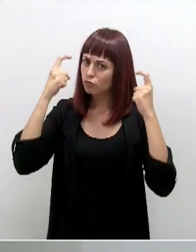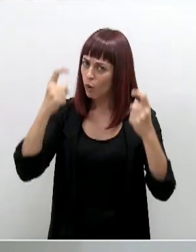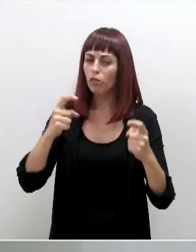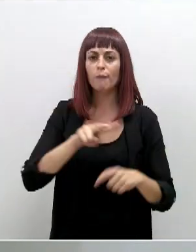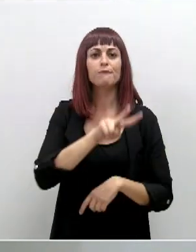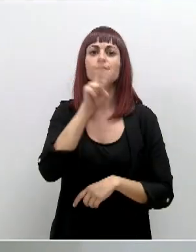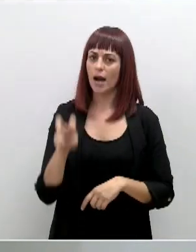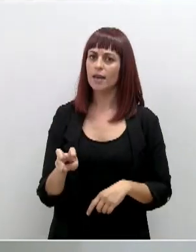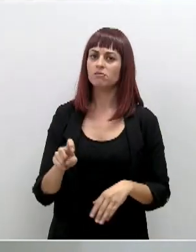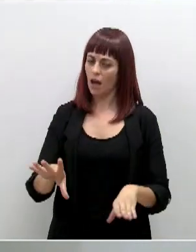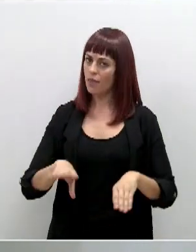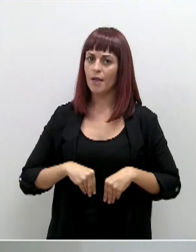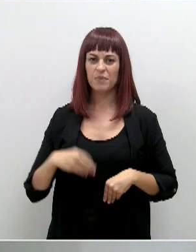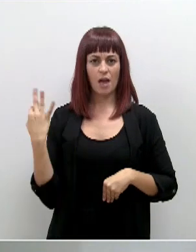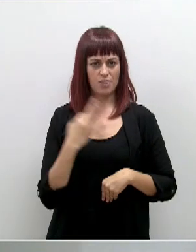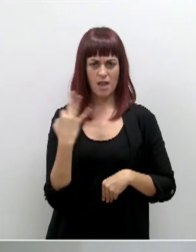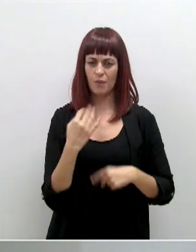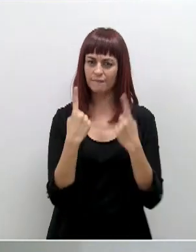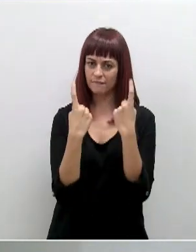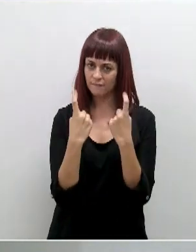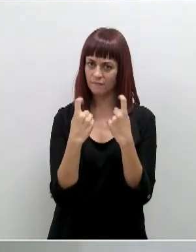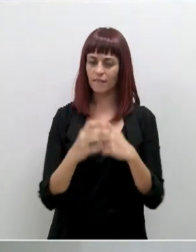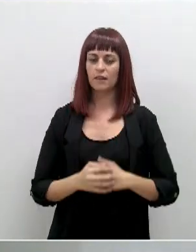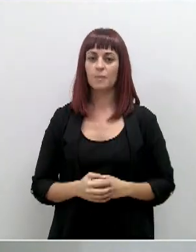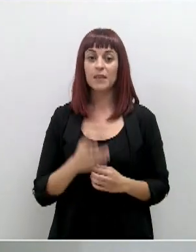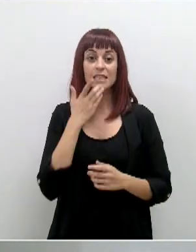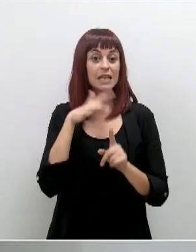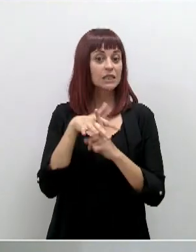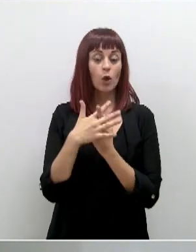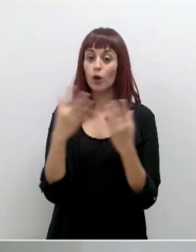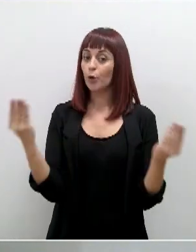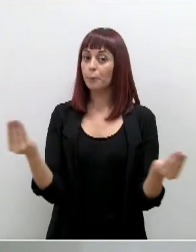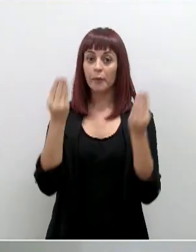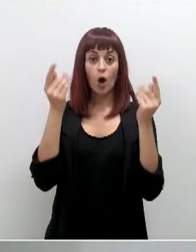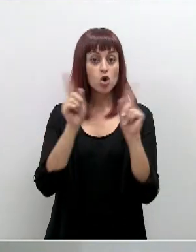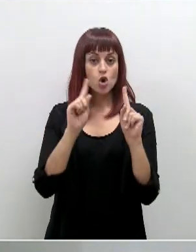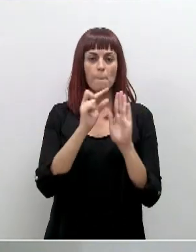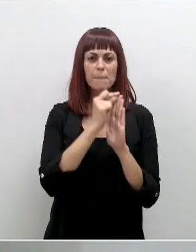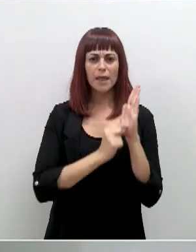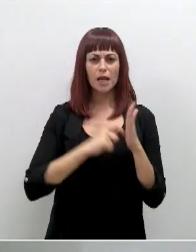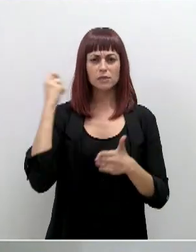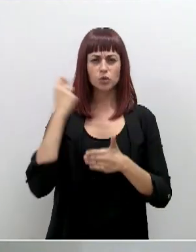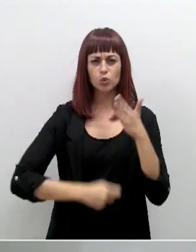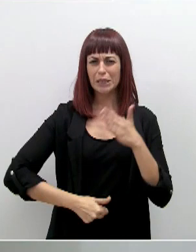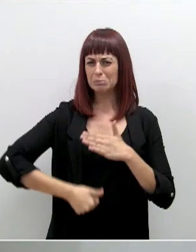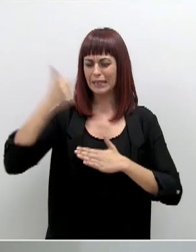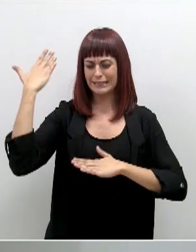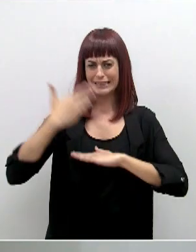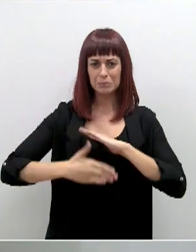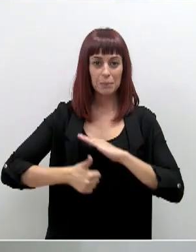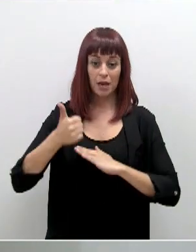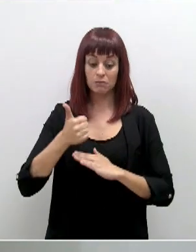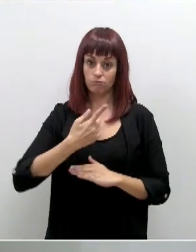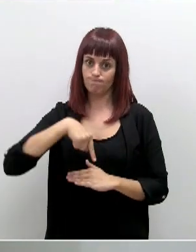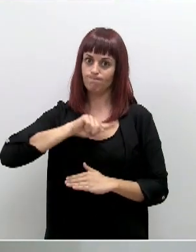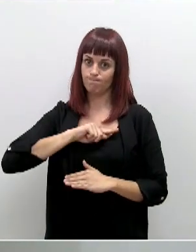aceptable, sino que es necesario. Si la situación no mejora, tendremos que adoptar medidas aún más restrictivas. Está en nuestras